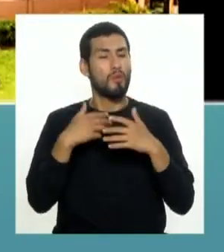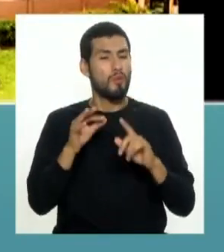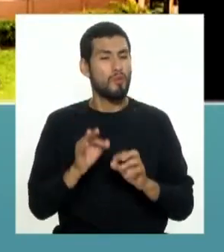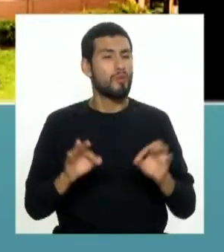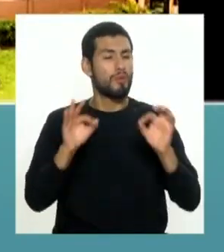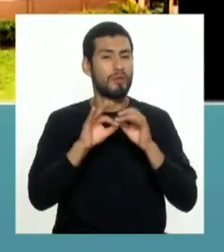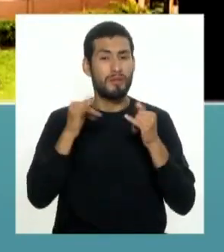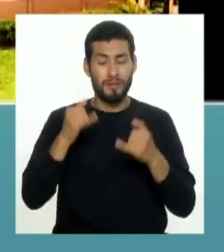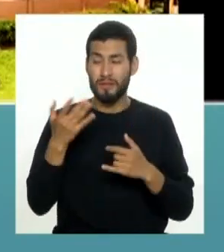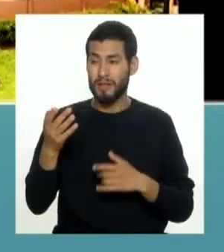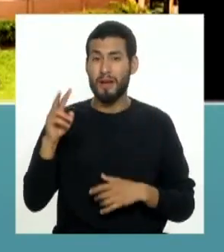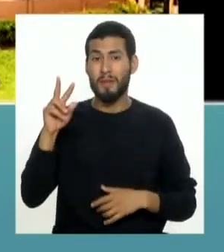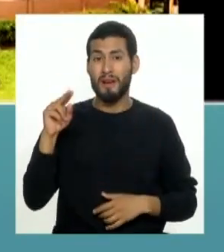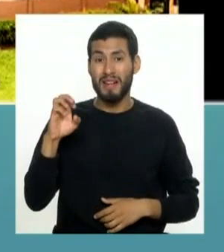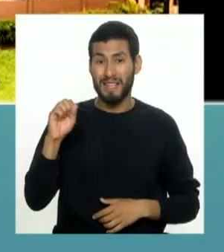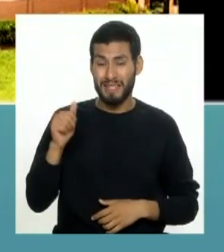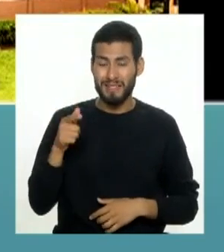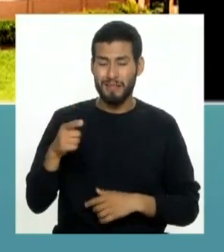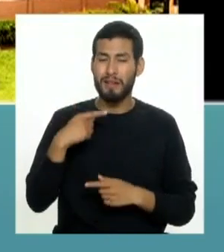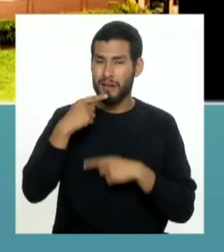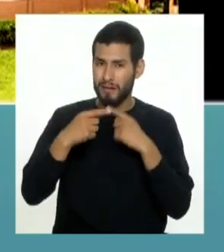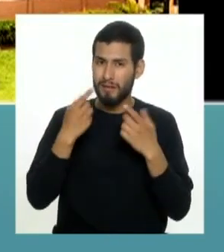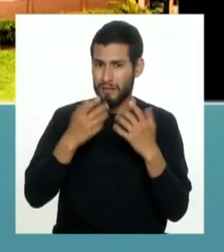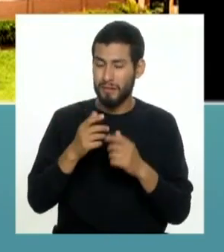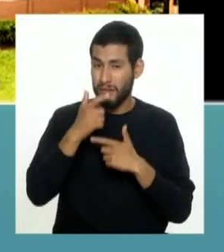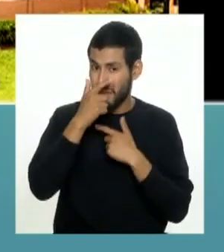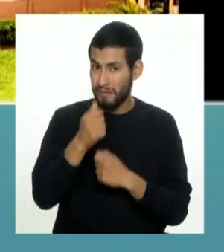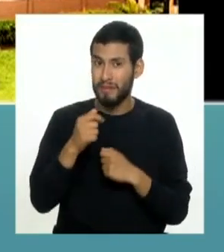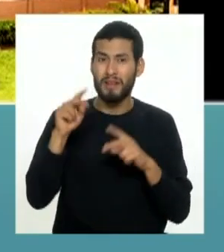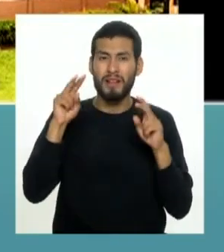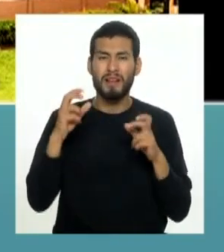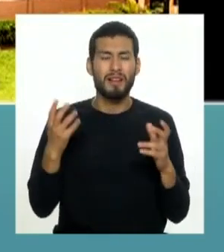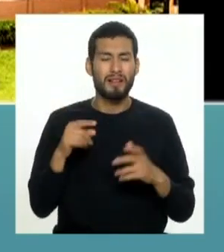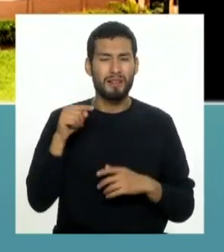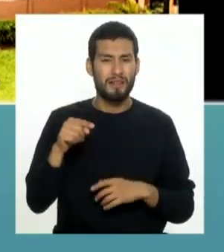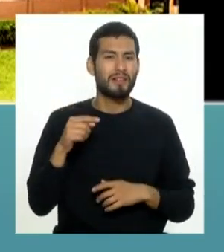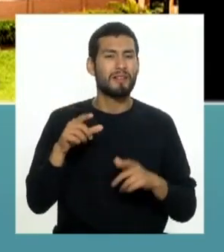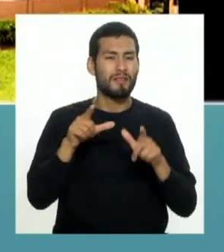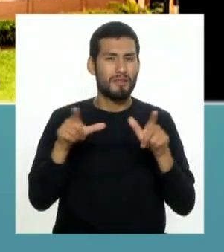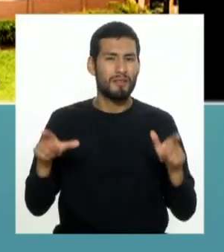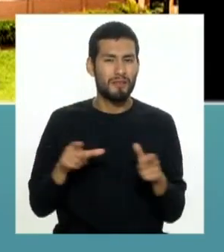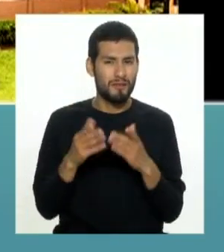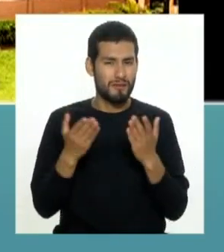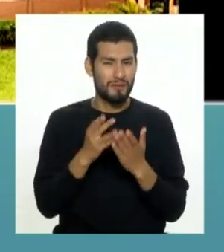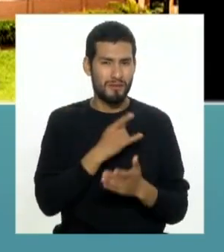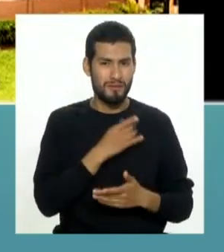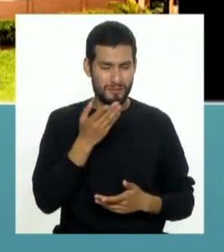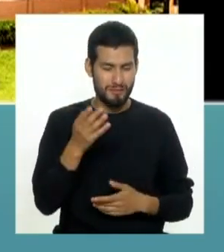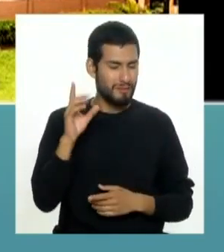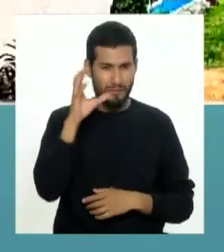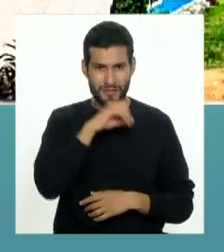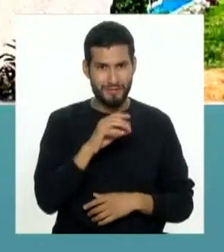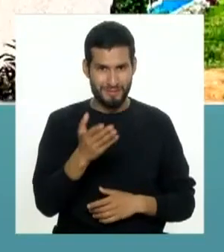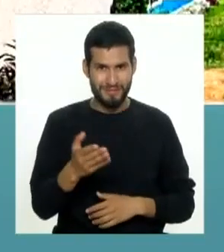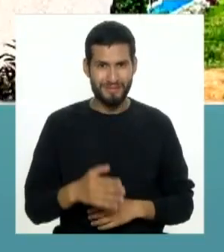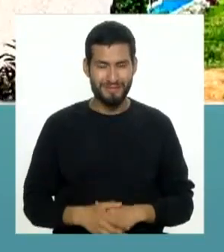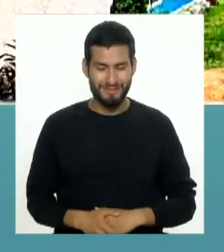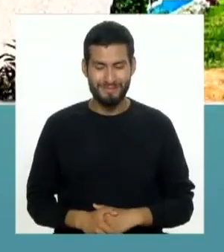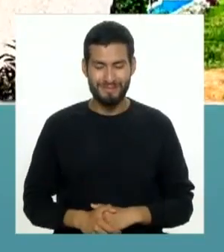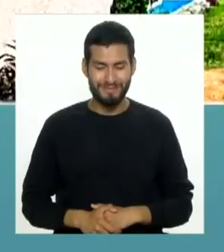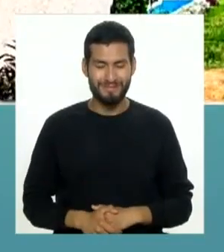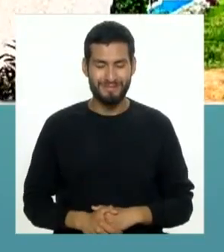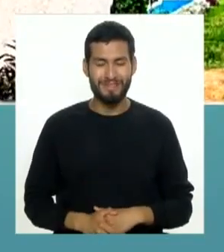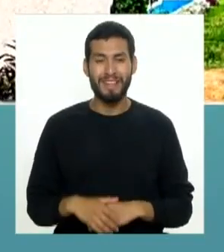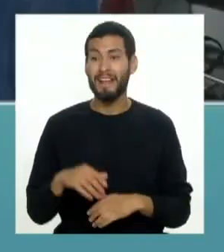hoy Vanessa Trevejo nos va a tener un reportaje muy interesante sobre esta casa de estudios que no se lo pueden perder. Atención